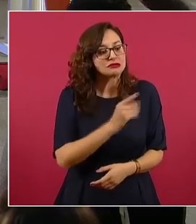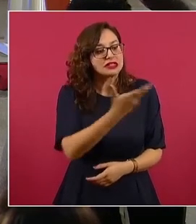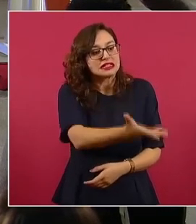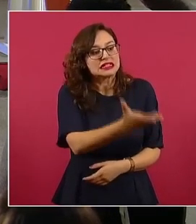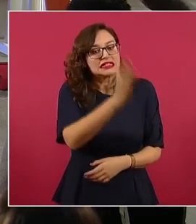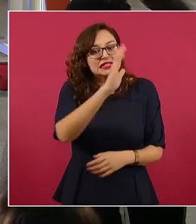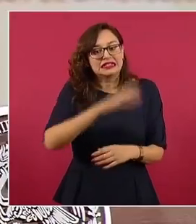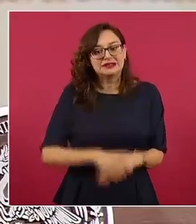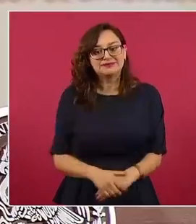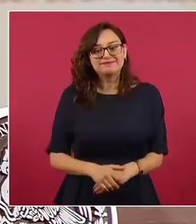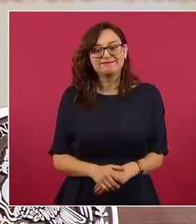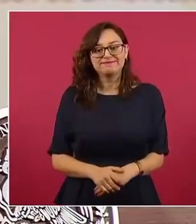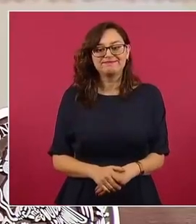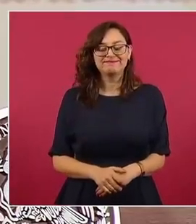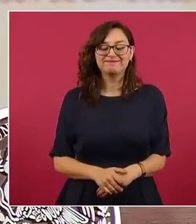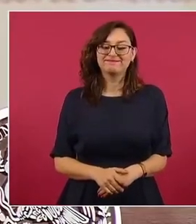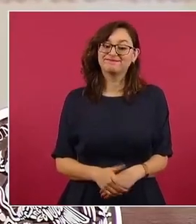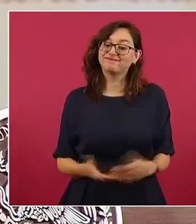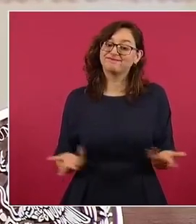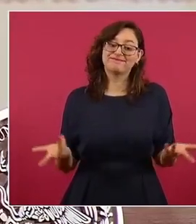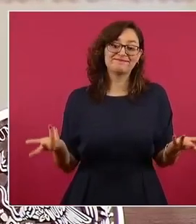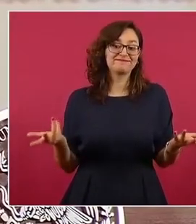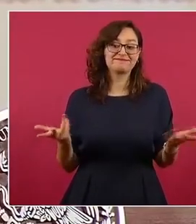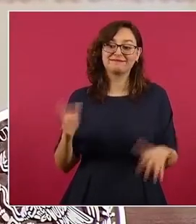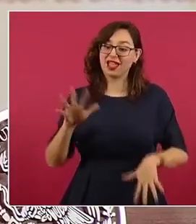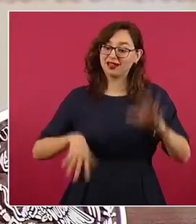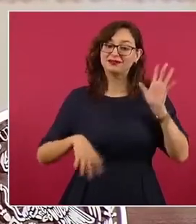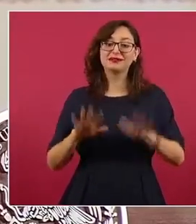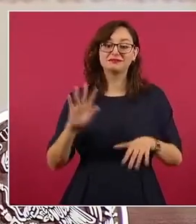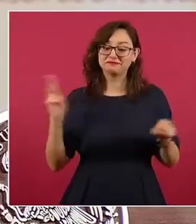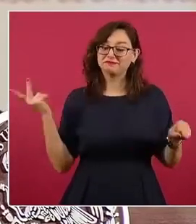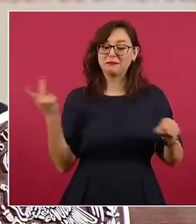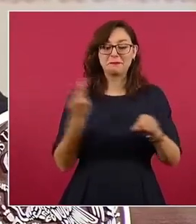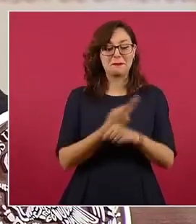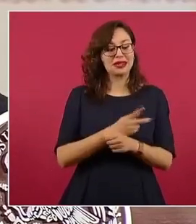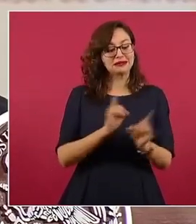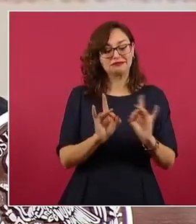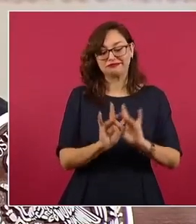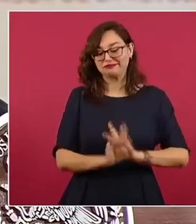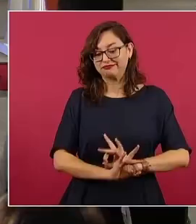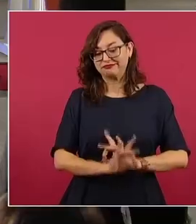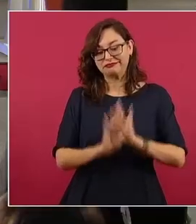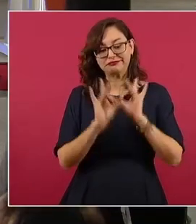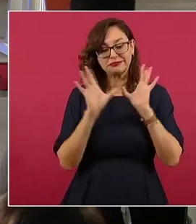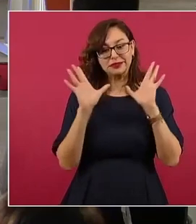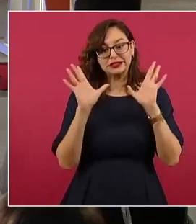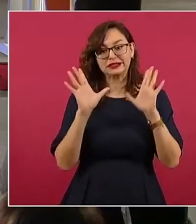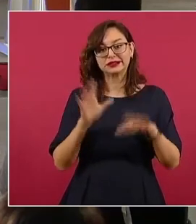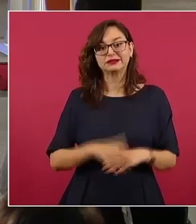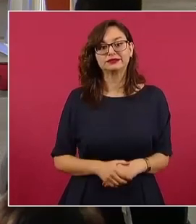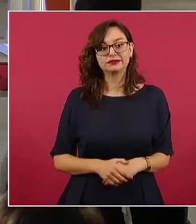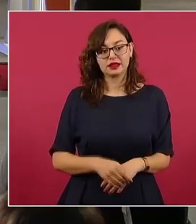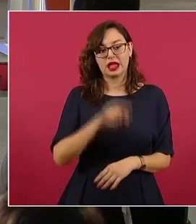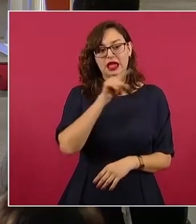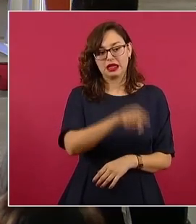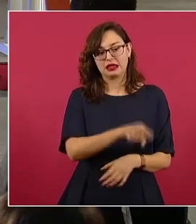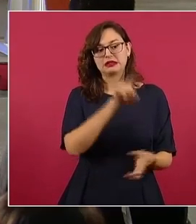así suele pasar, ella es del PRI